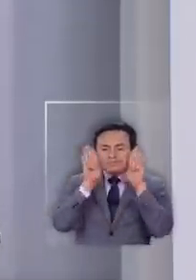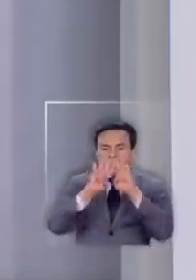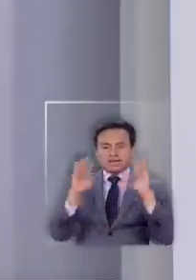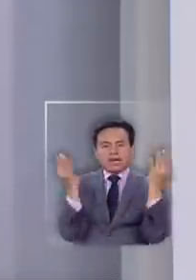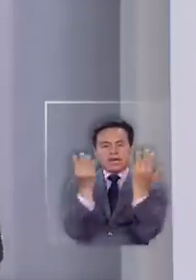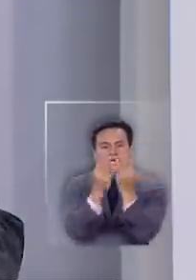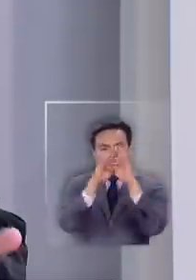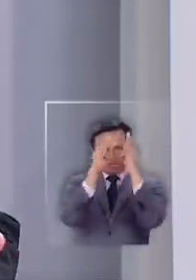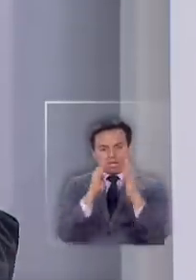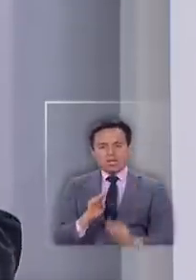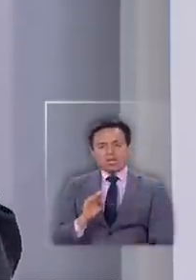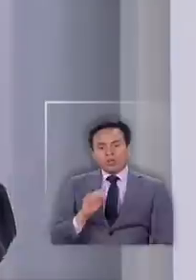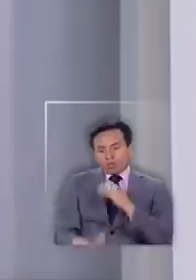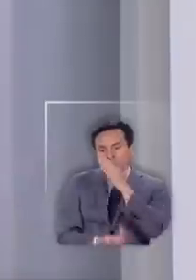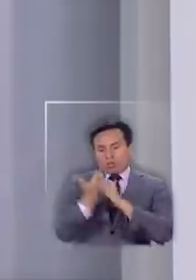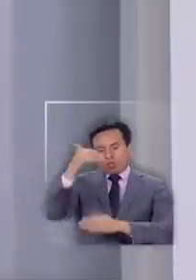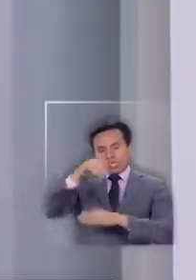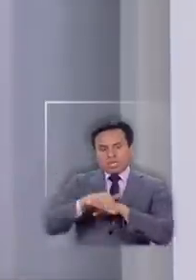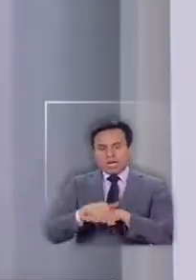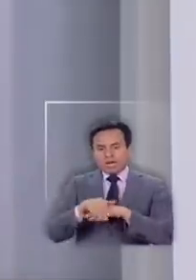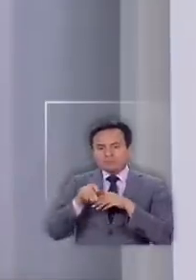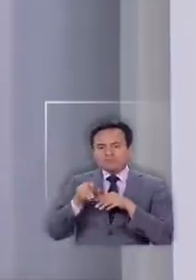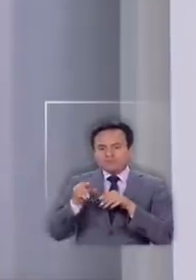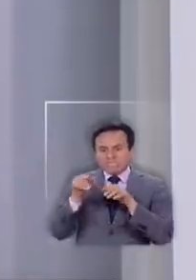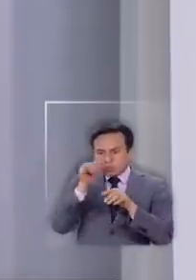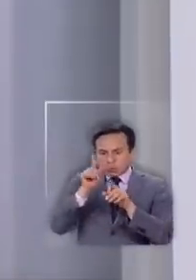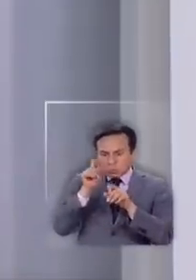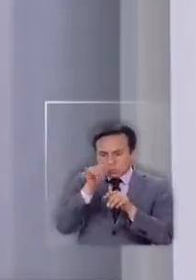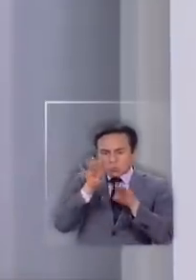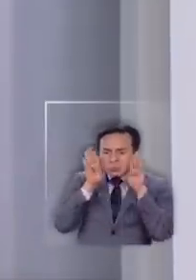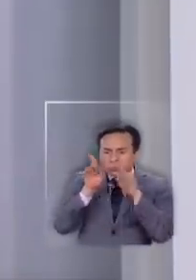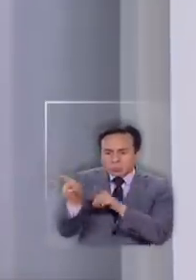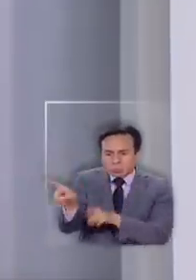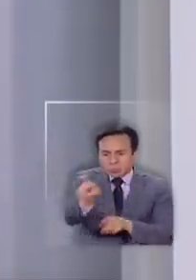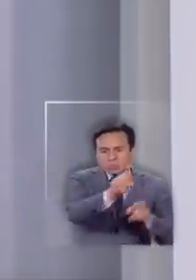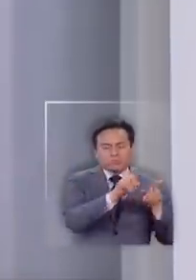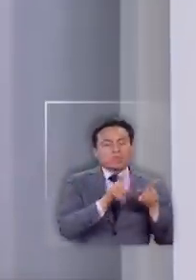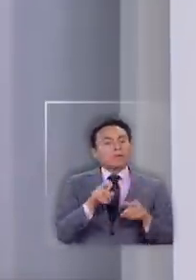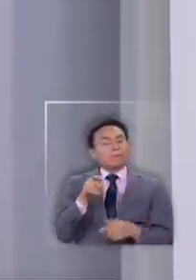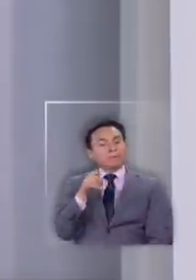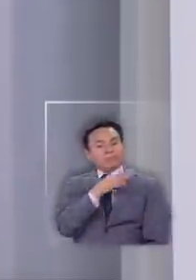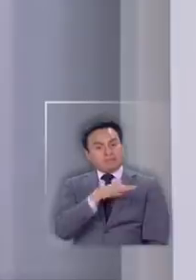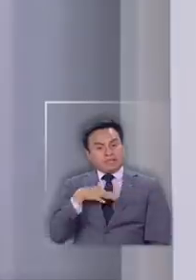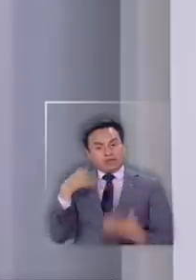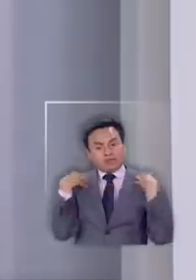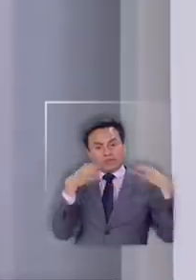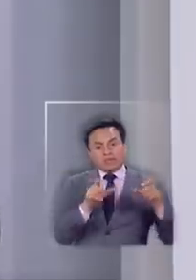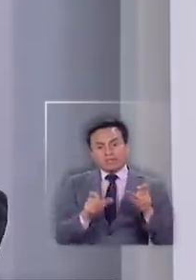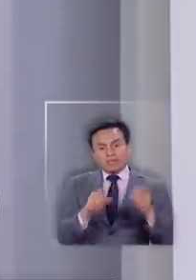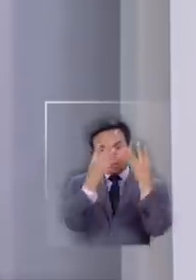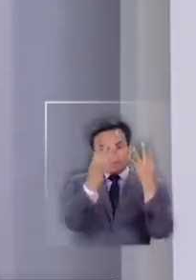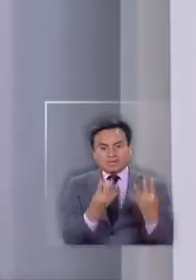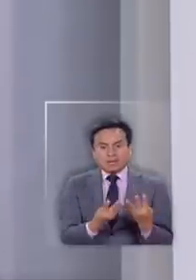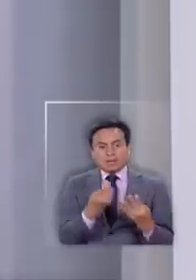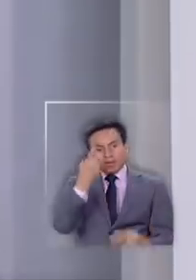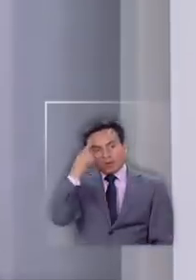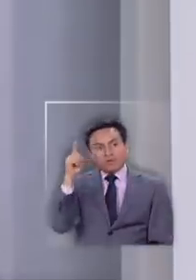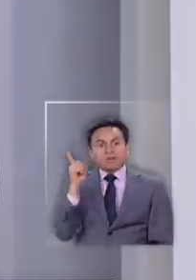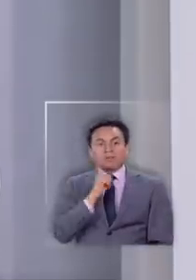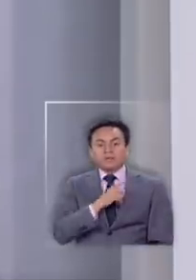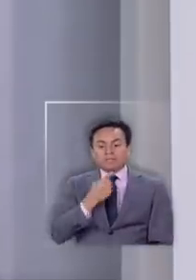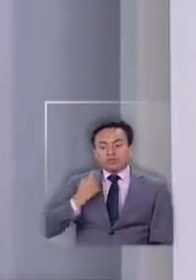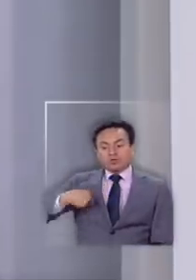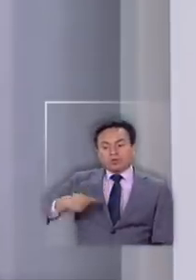Hoy día estuvimos todo el día haciendo un proceso ahí. Algo que tiene que hacer el Ministerio, que tiene que hacer Gendarmería, etc. Pero obviamente, finalmente